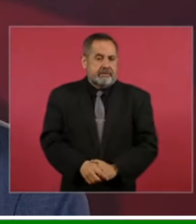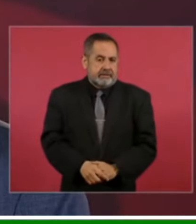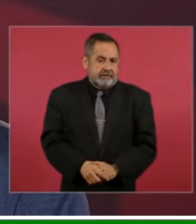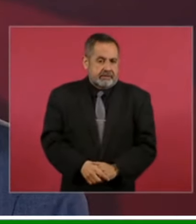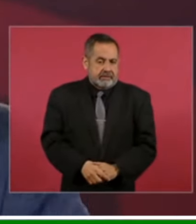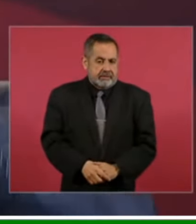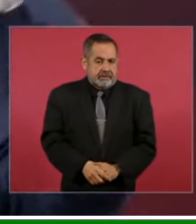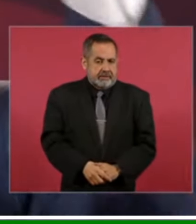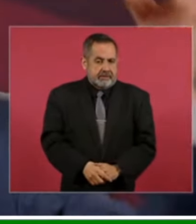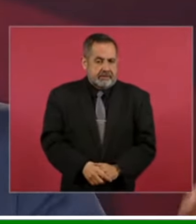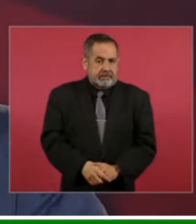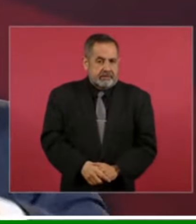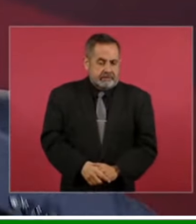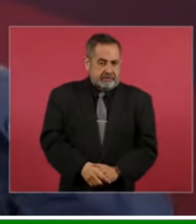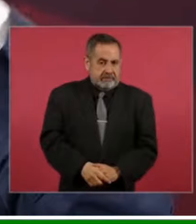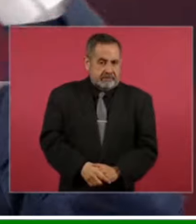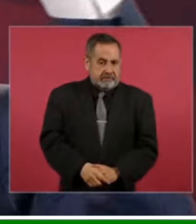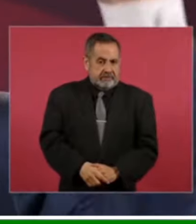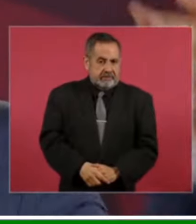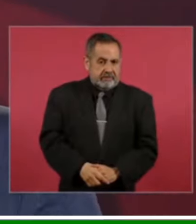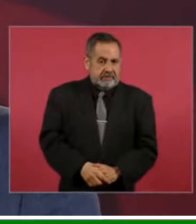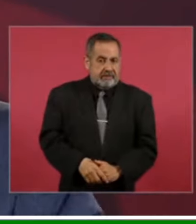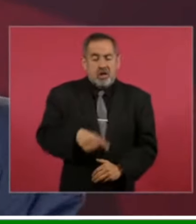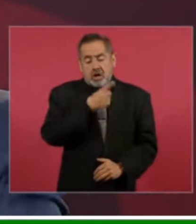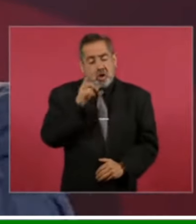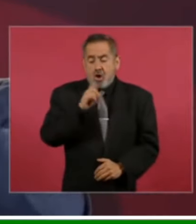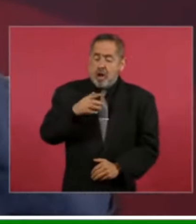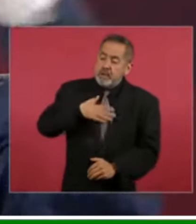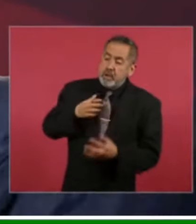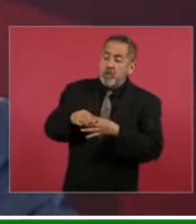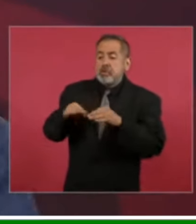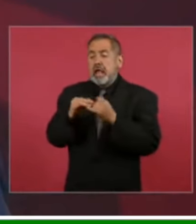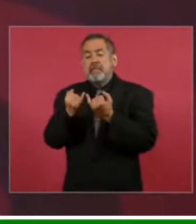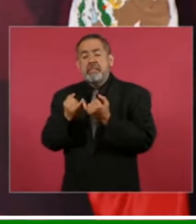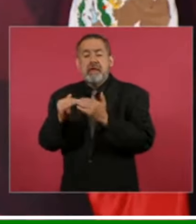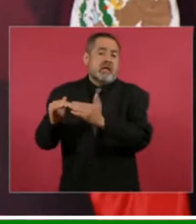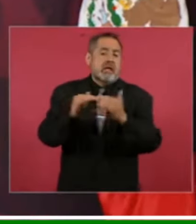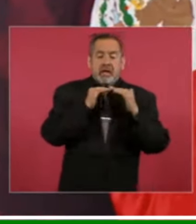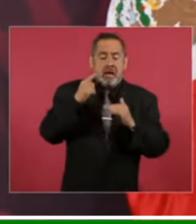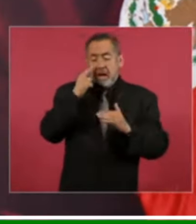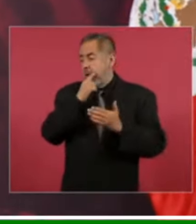aunque digan que les importa la democracia como les va importar la democracia